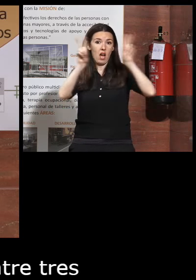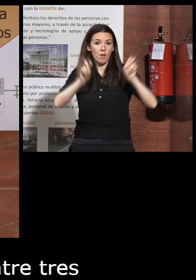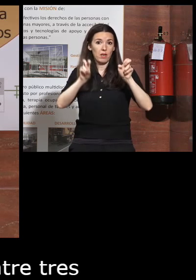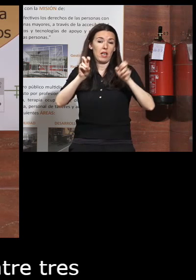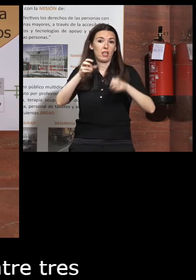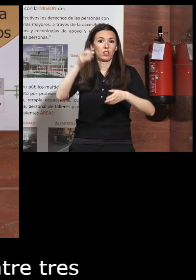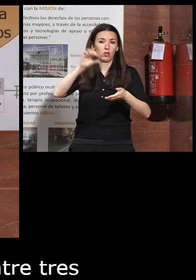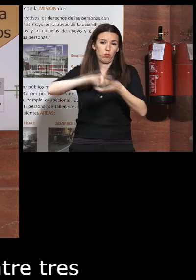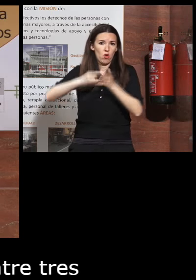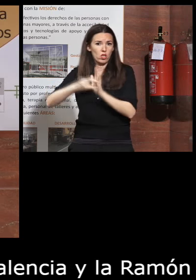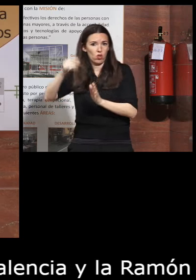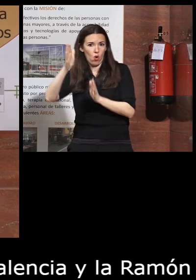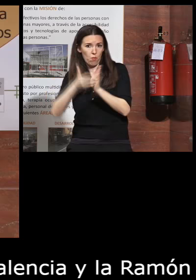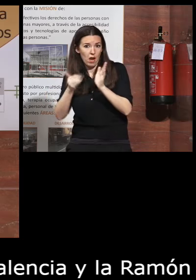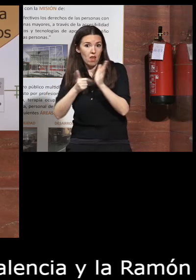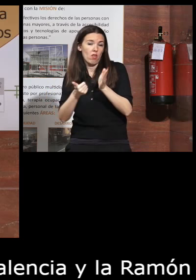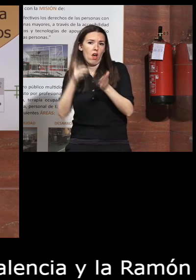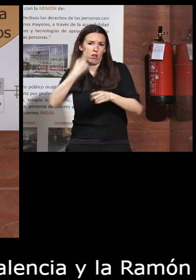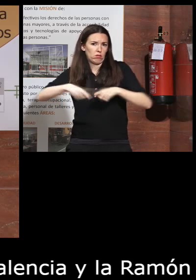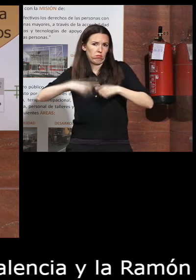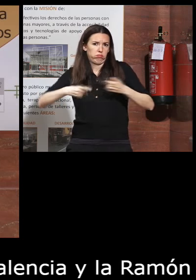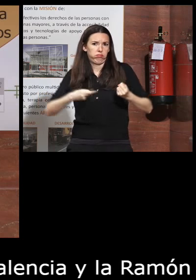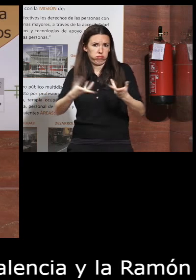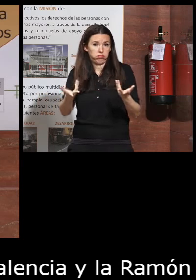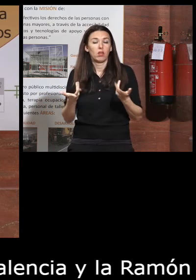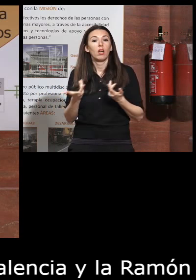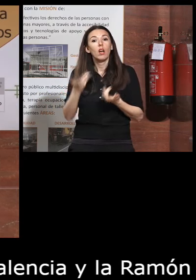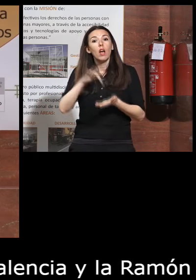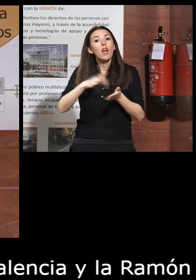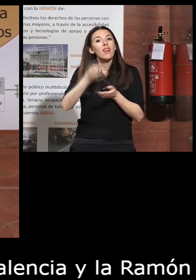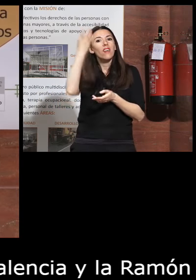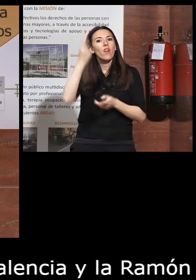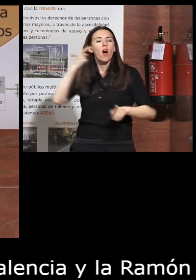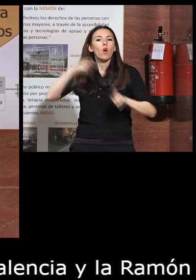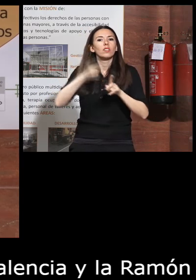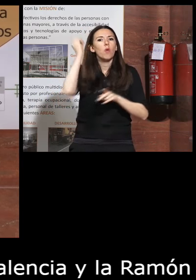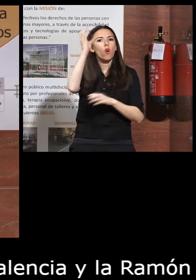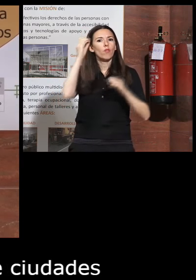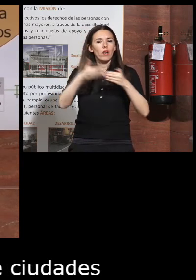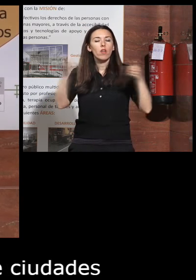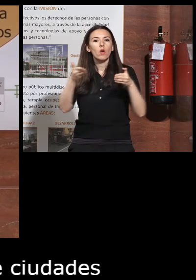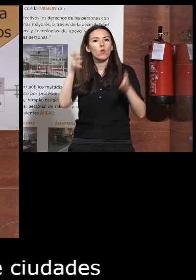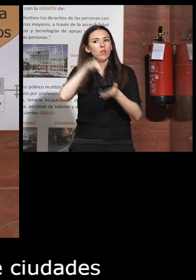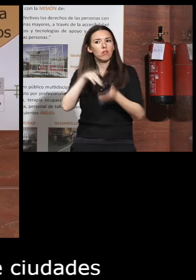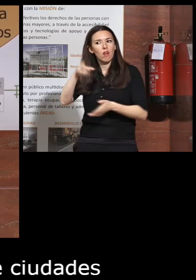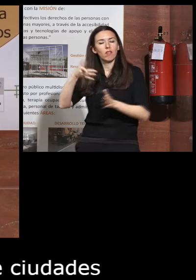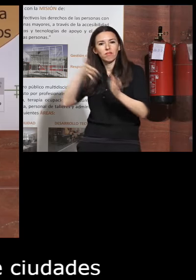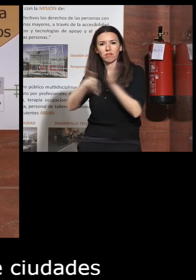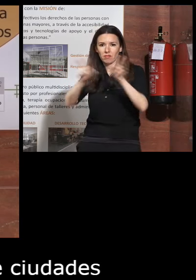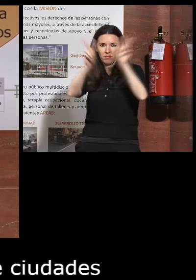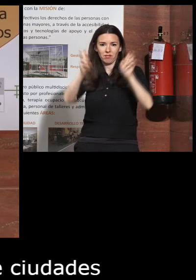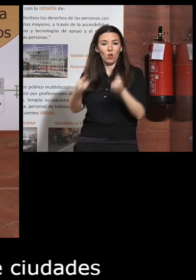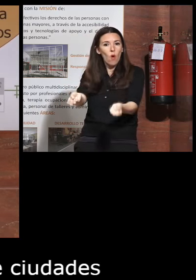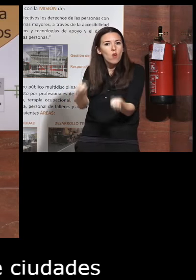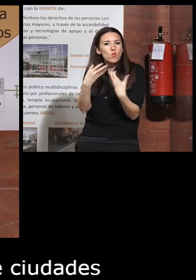el proyecto Valencia y muchas cosas más la idea que tenemos en esta conferencia inaugural es que ya nos ilustre al respecto de este tema nos